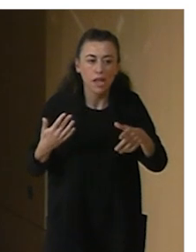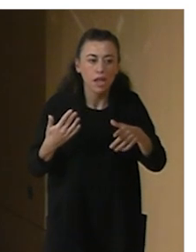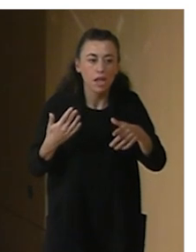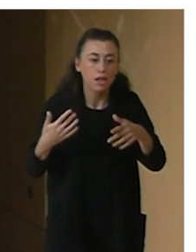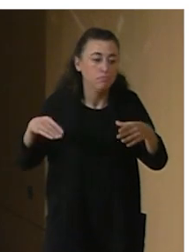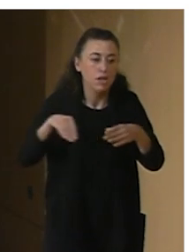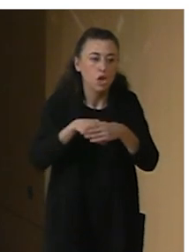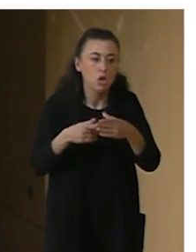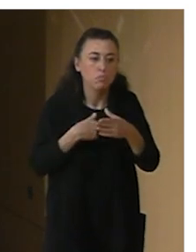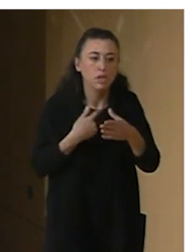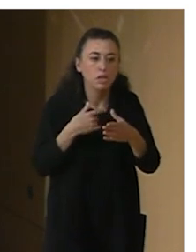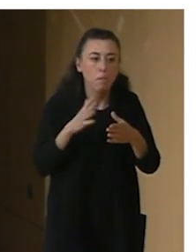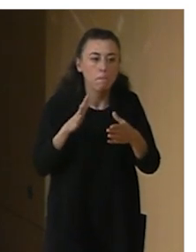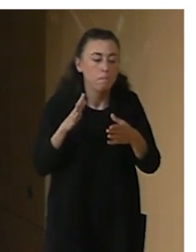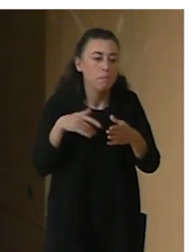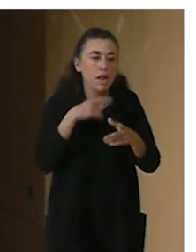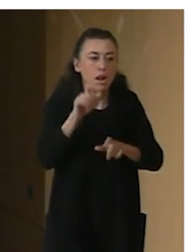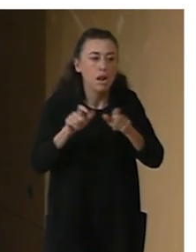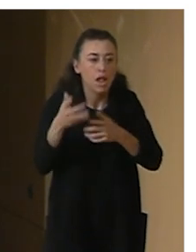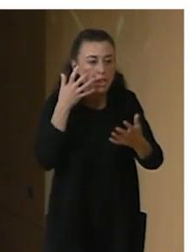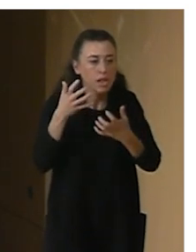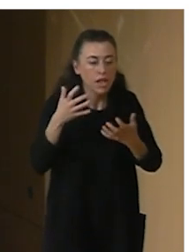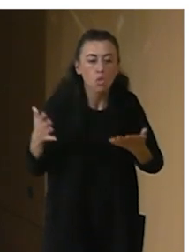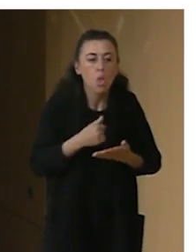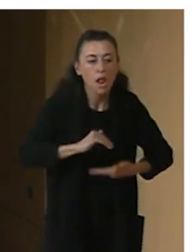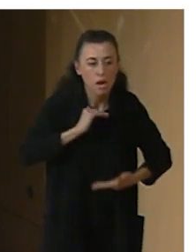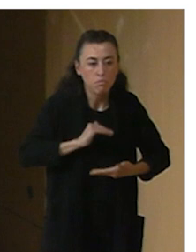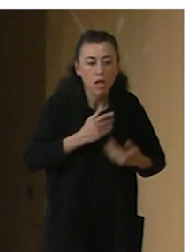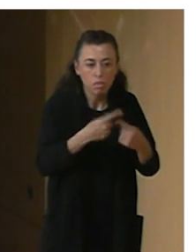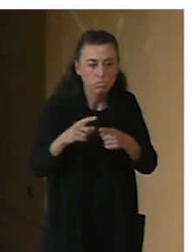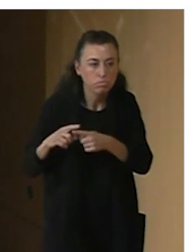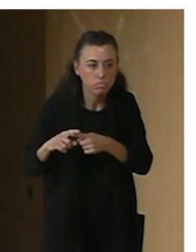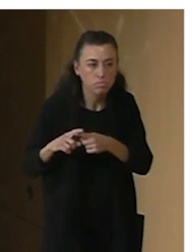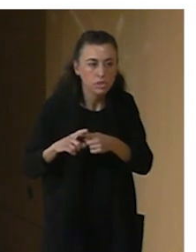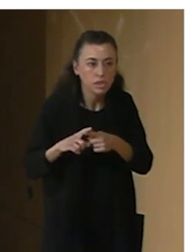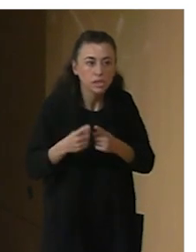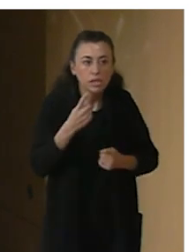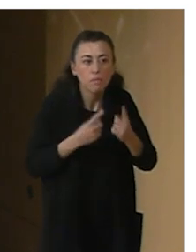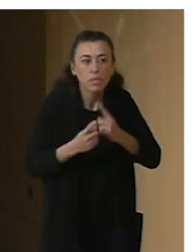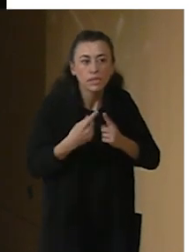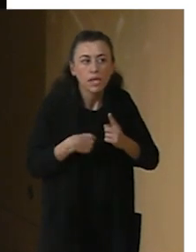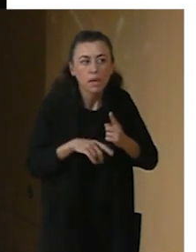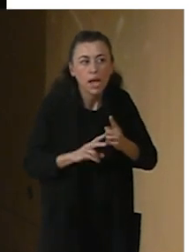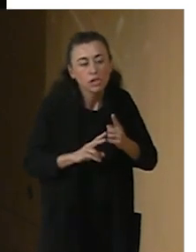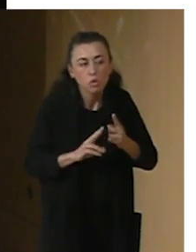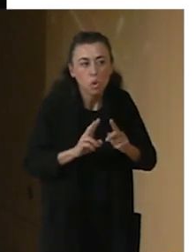y a entablar un diálogo local y mundial en torno al tema, a menudo tabú, de la discapacidad en el arte.